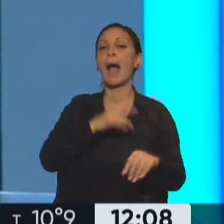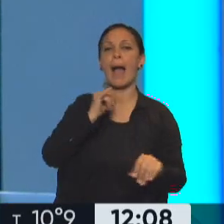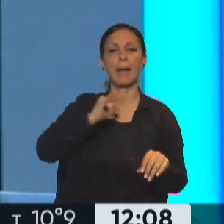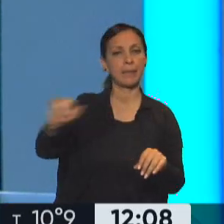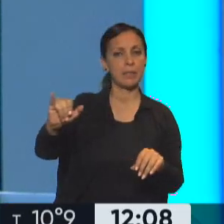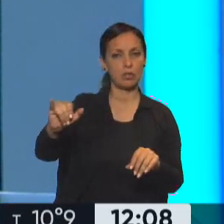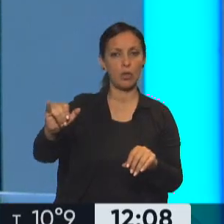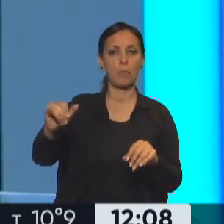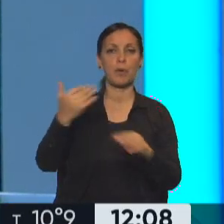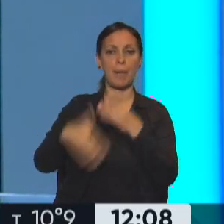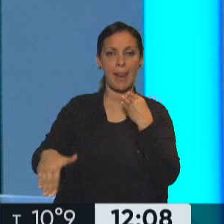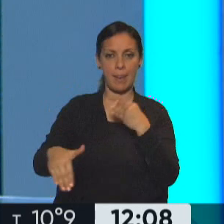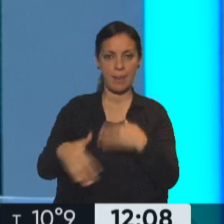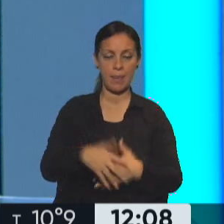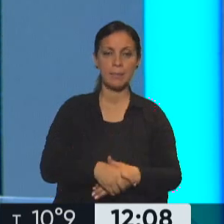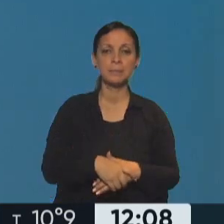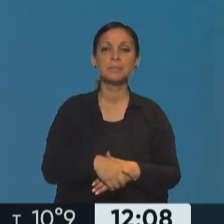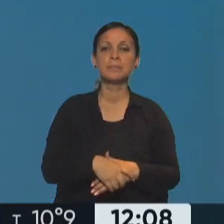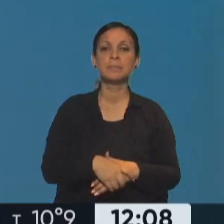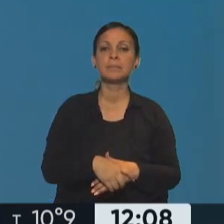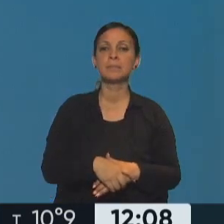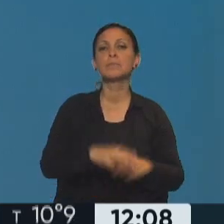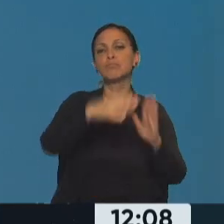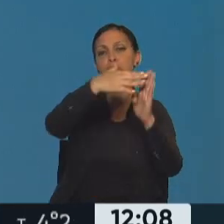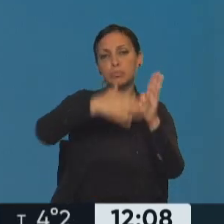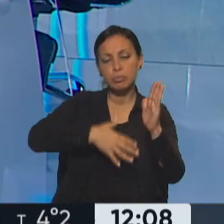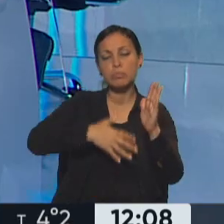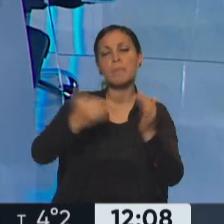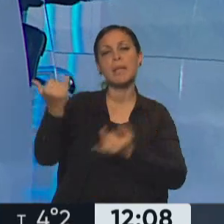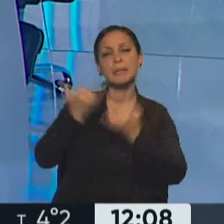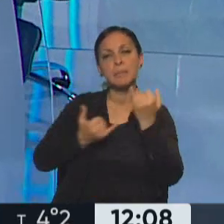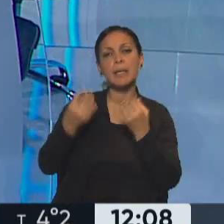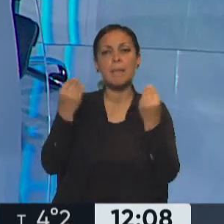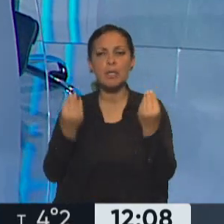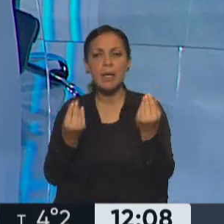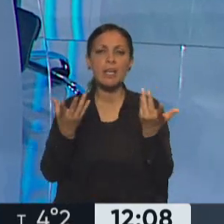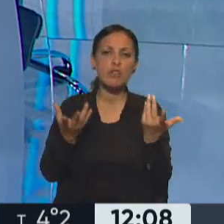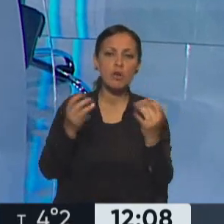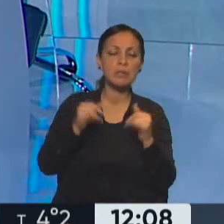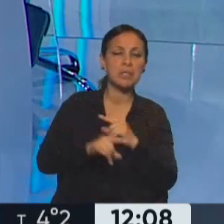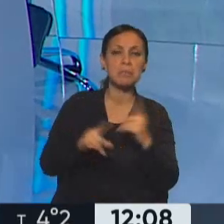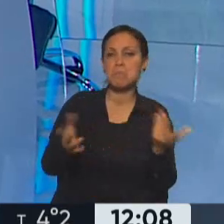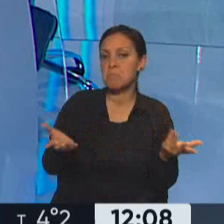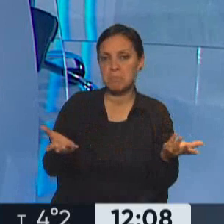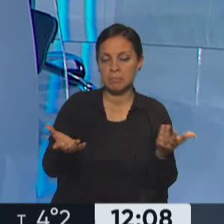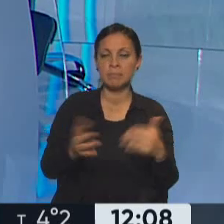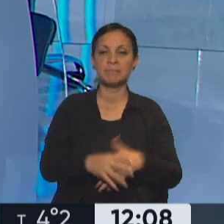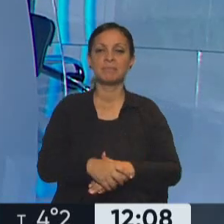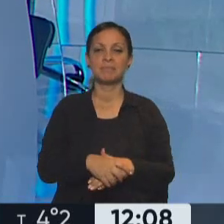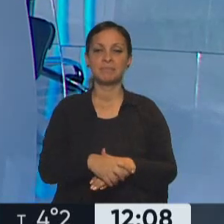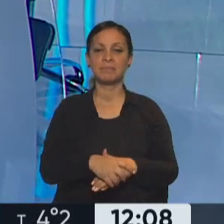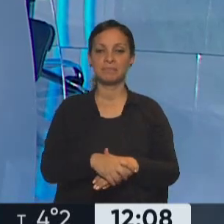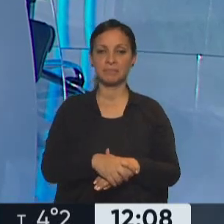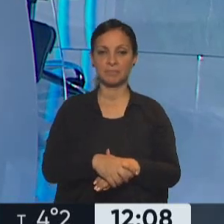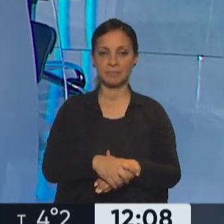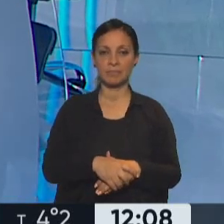mail, es decir, por correo electrónico. Con la explicación pertinente, Vas a recibir, planteo si hay alguna objeción en alguno de los datos